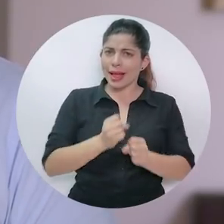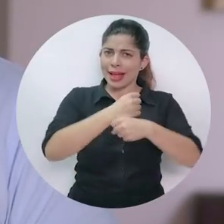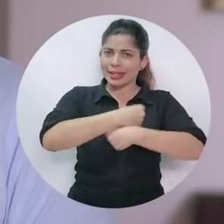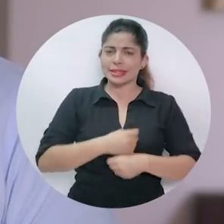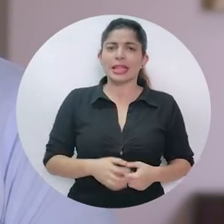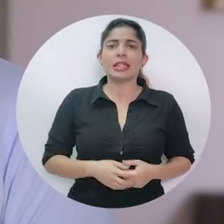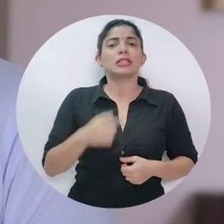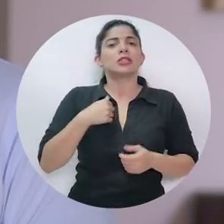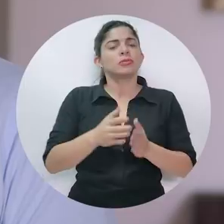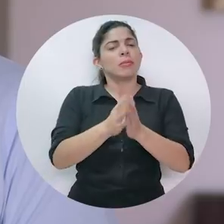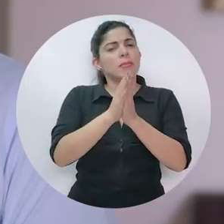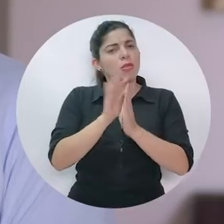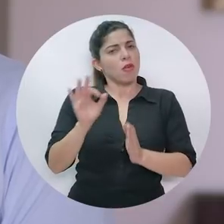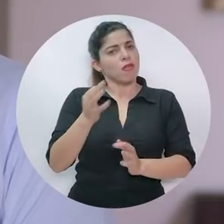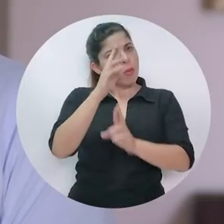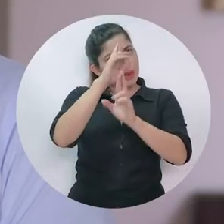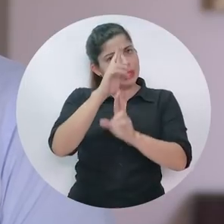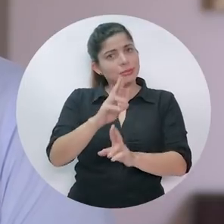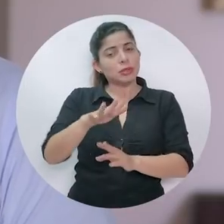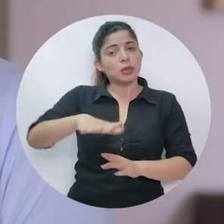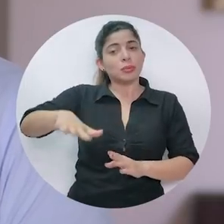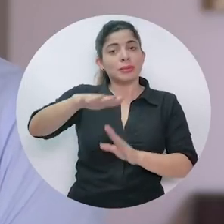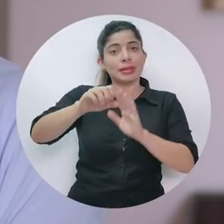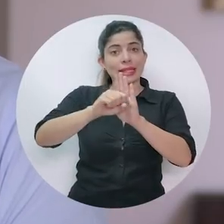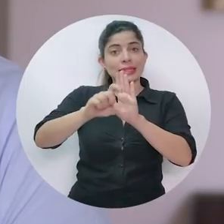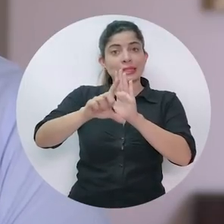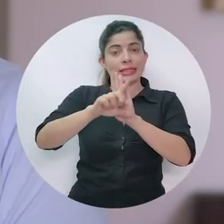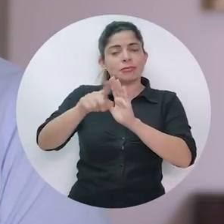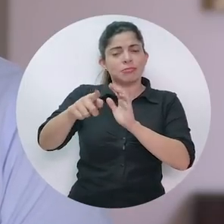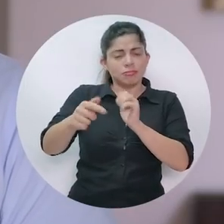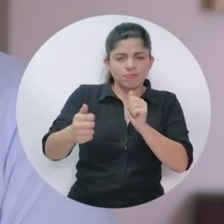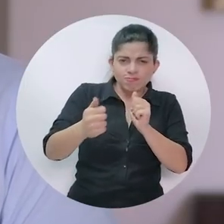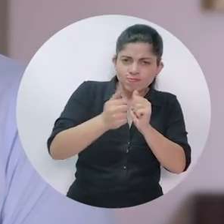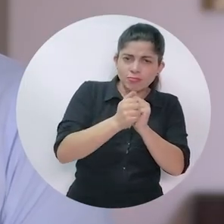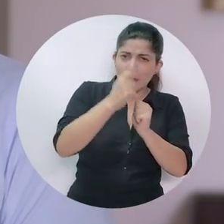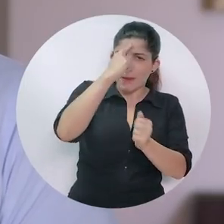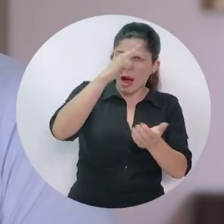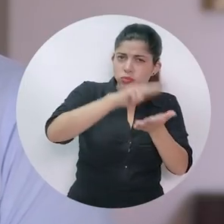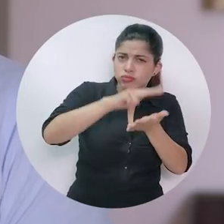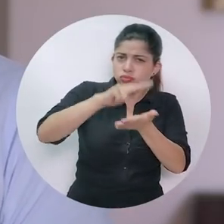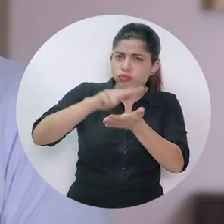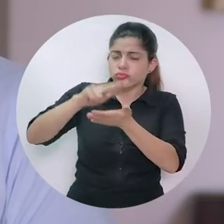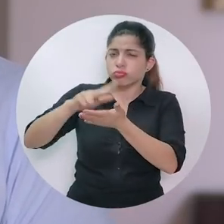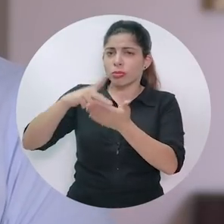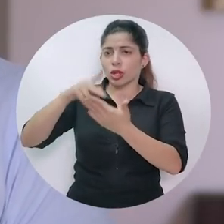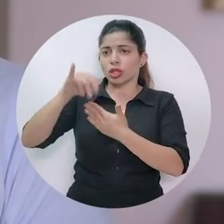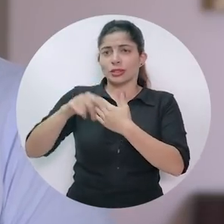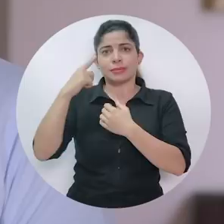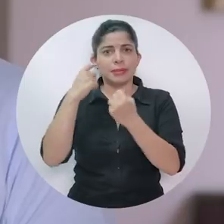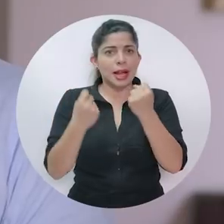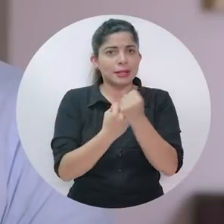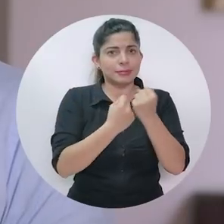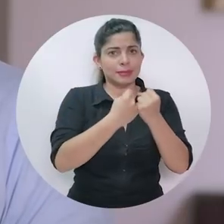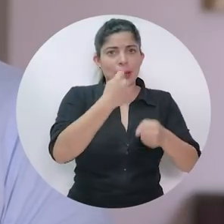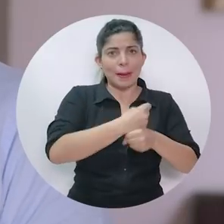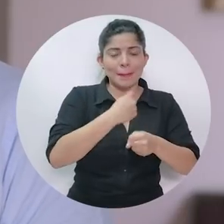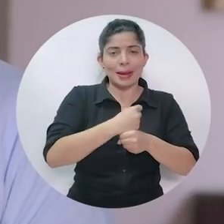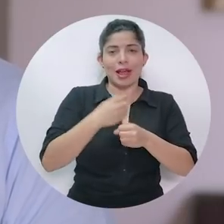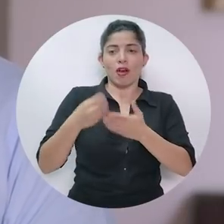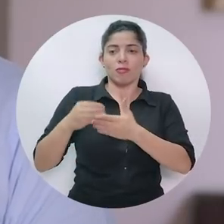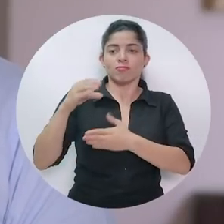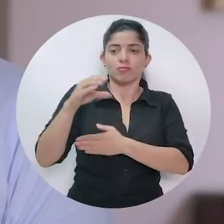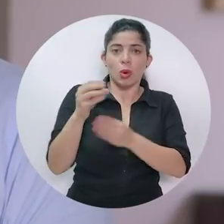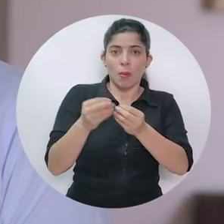capaz de hacerlo. Le pido respetuosamente a la Asamblea Legislativa que nos acompañe en la aprobación de proyectos que impulsen el